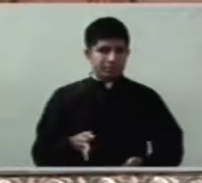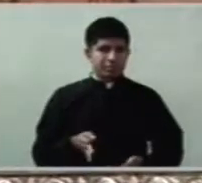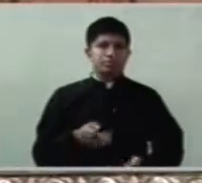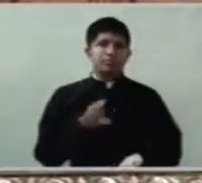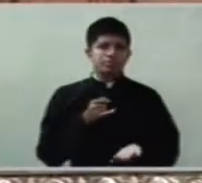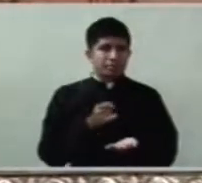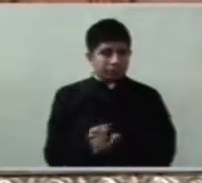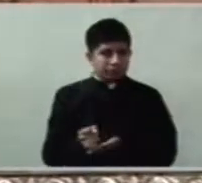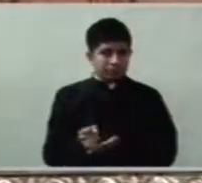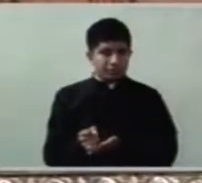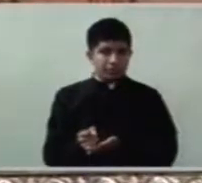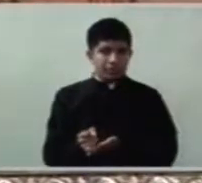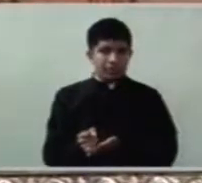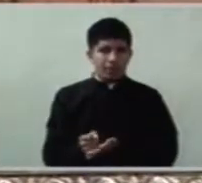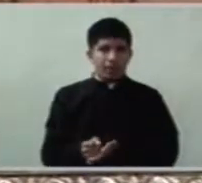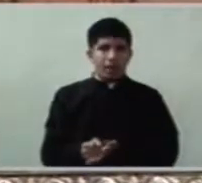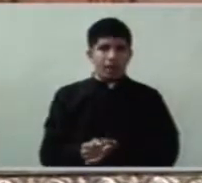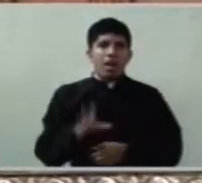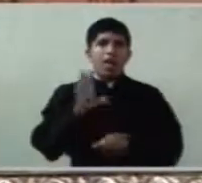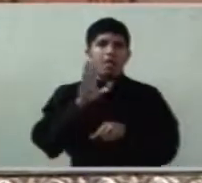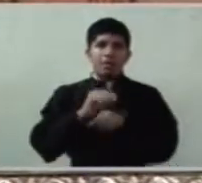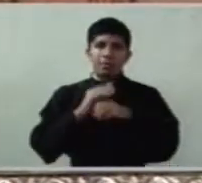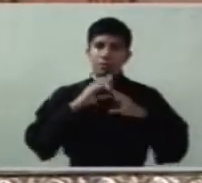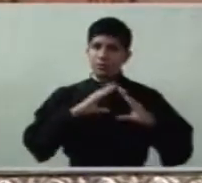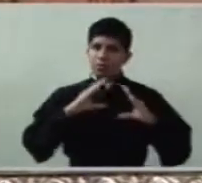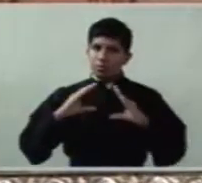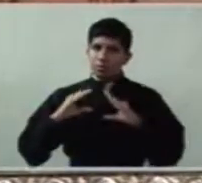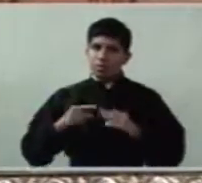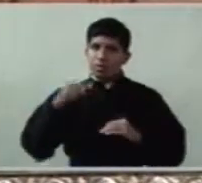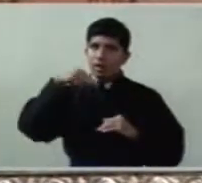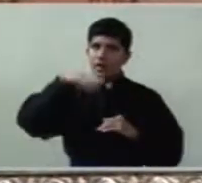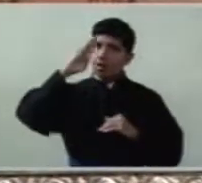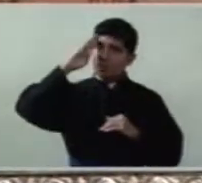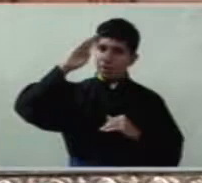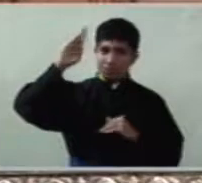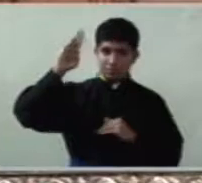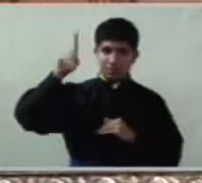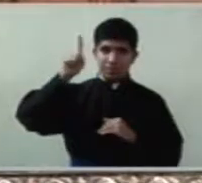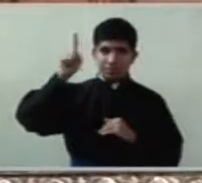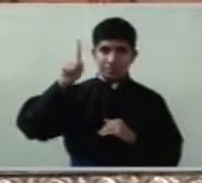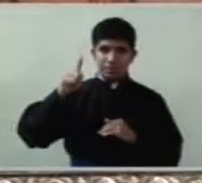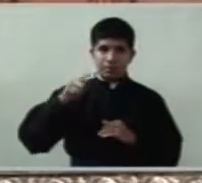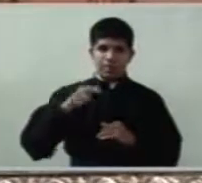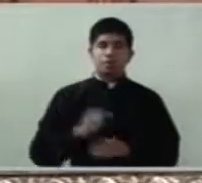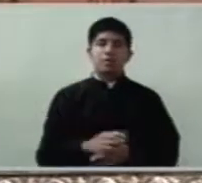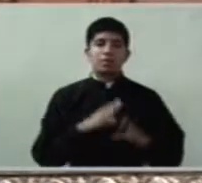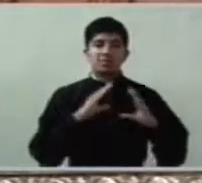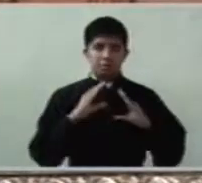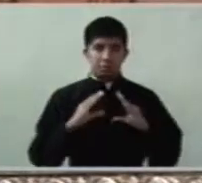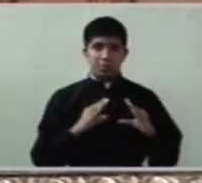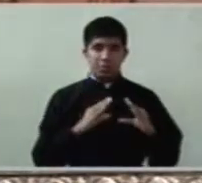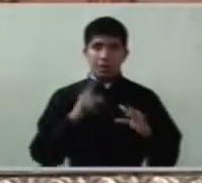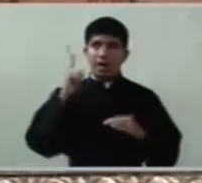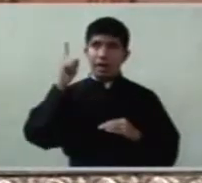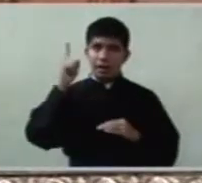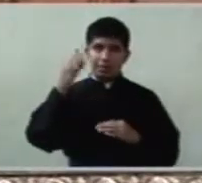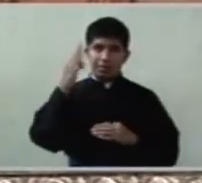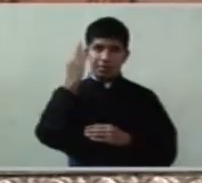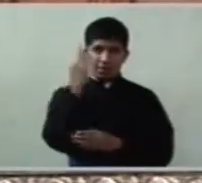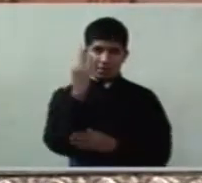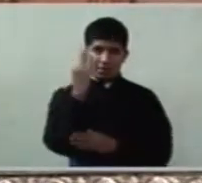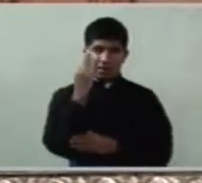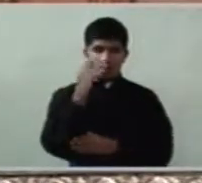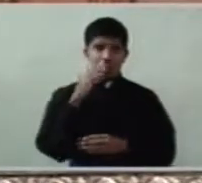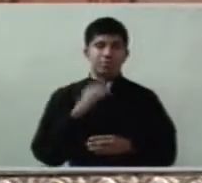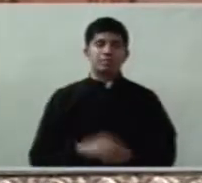y nos cultiva especialmente de tres maneras con su